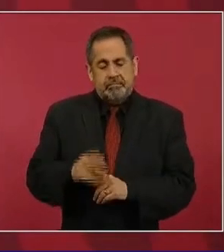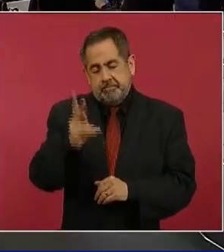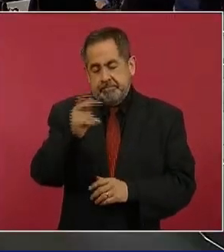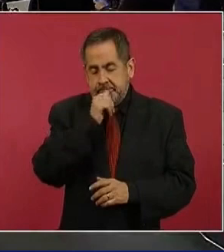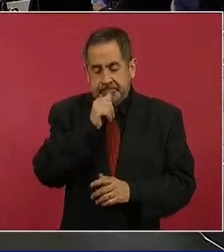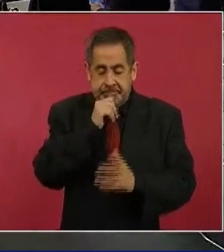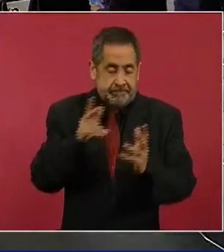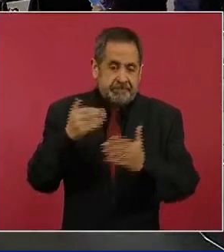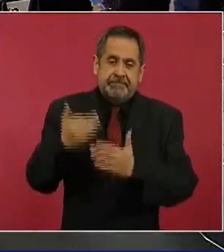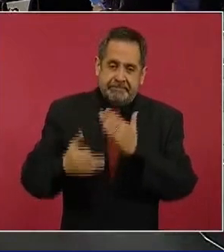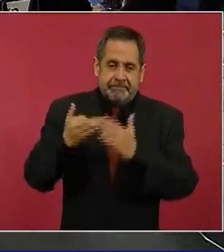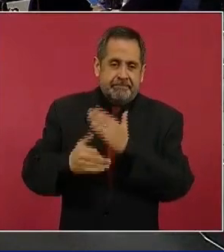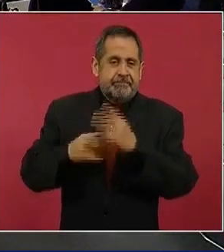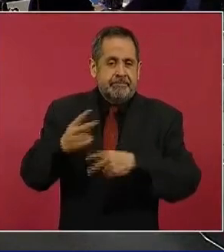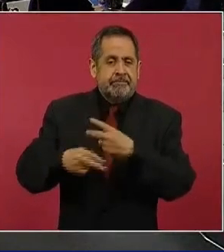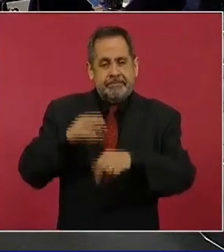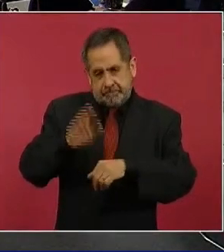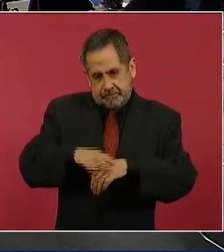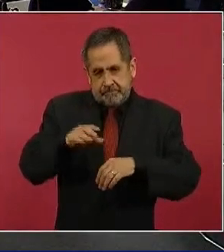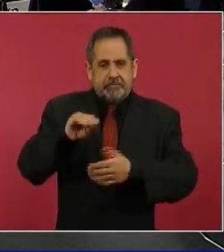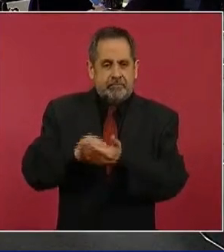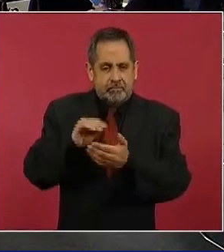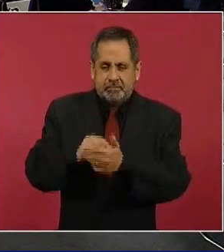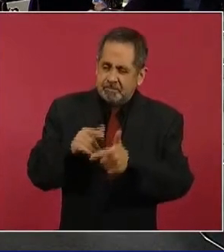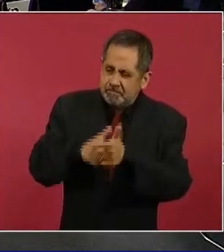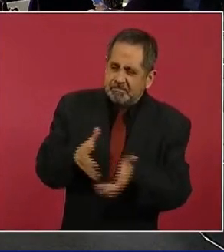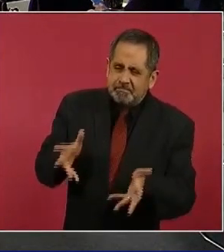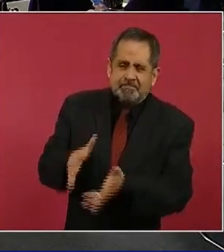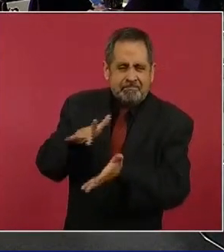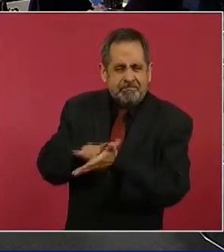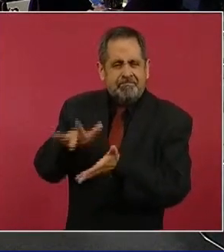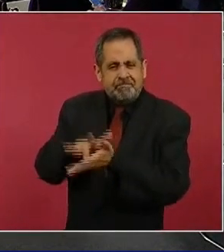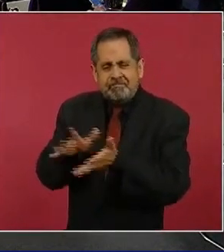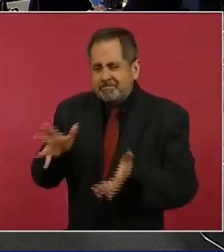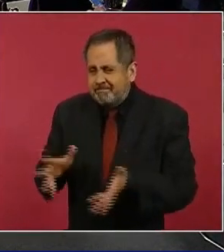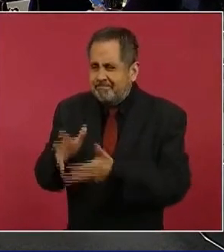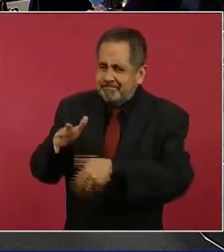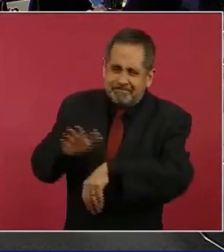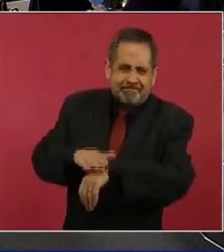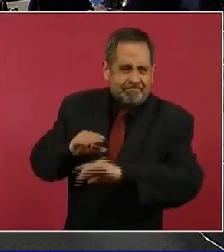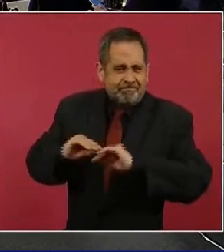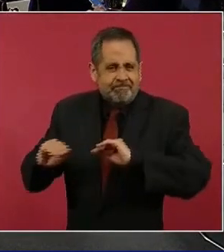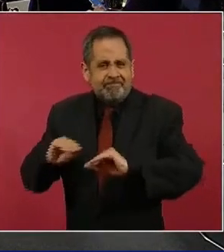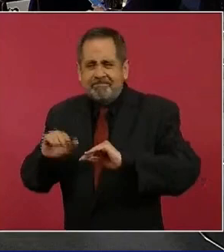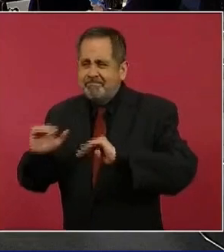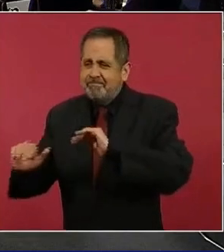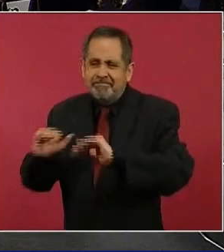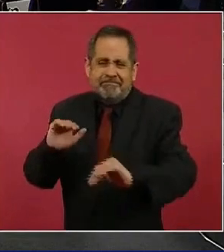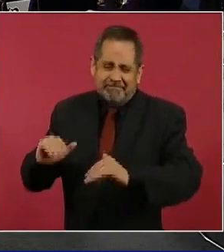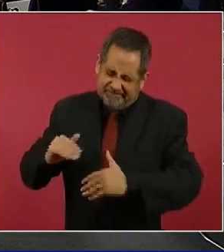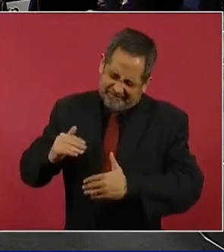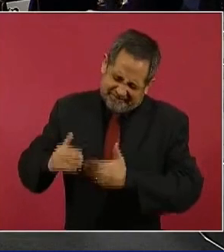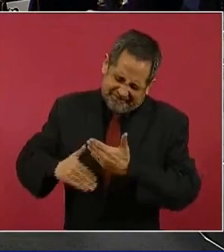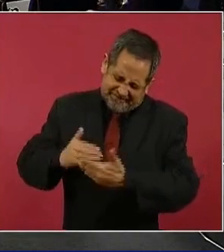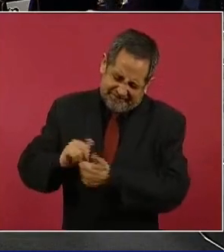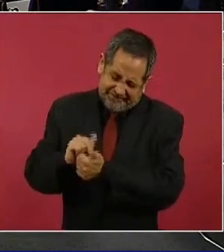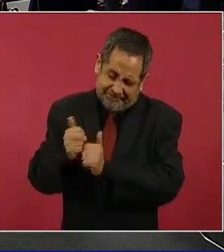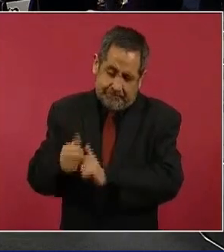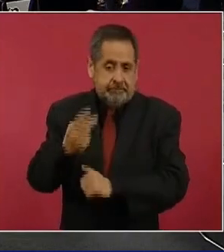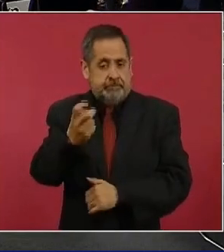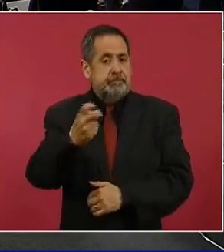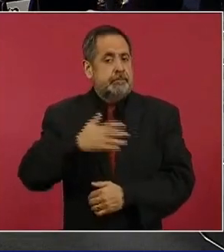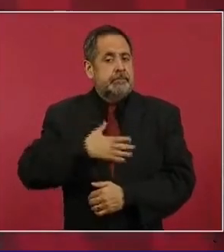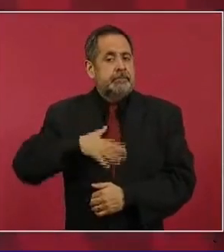hay que seguirlo empujando. Esa es parte de mi trabajo,